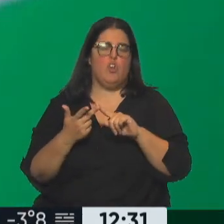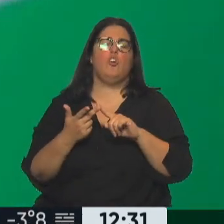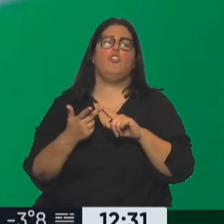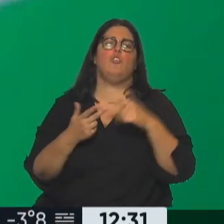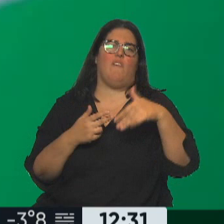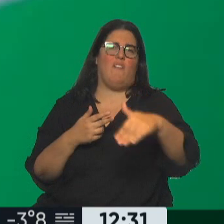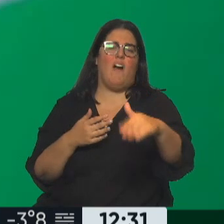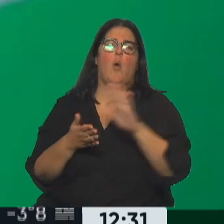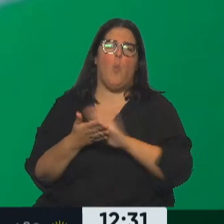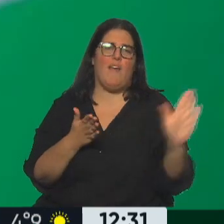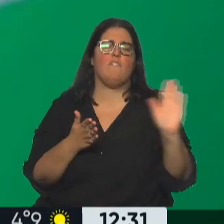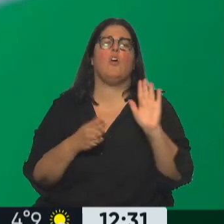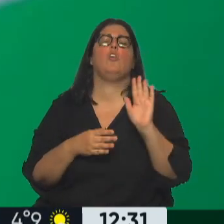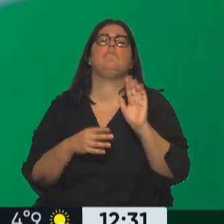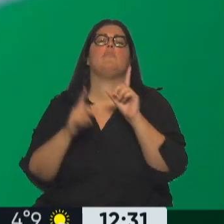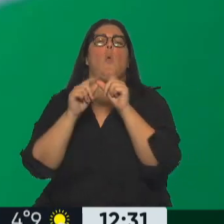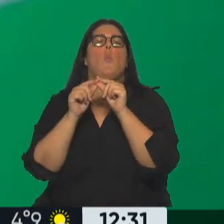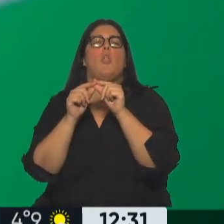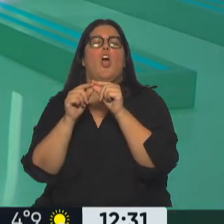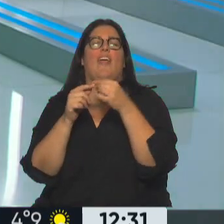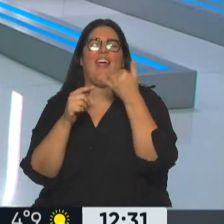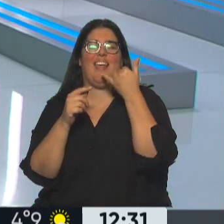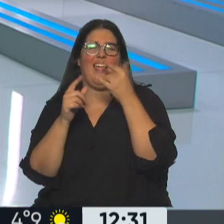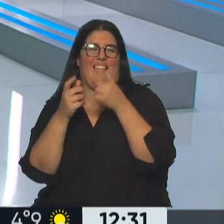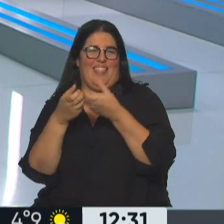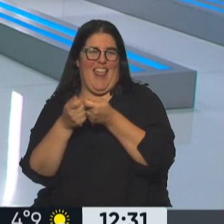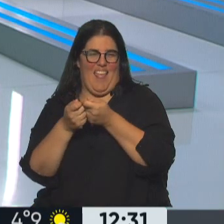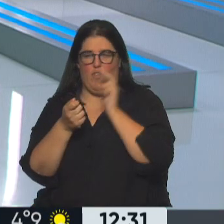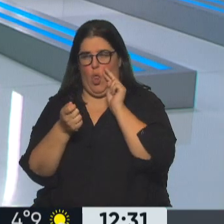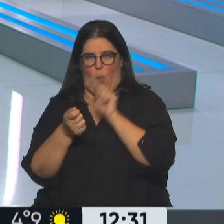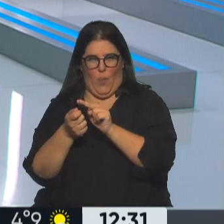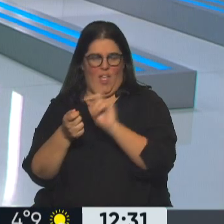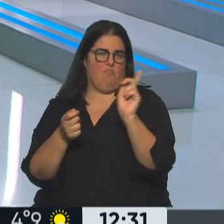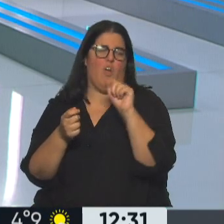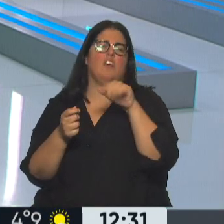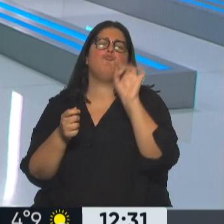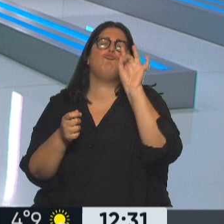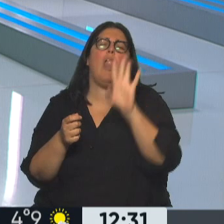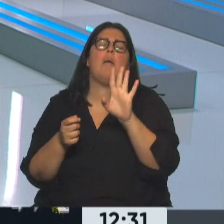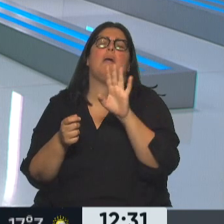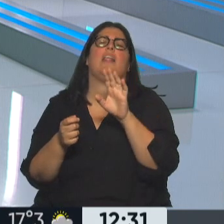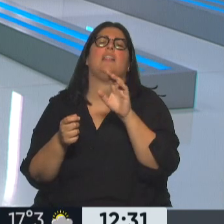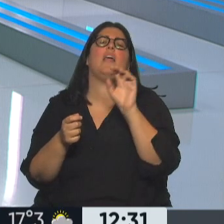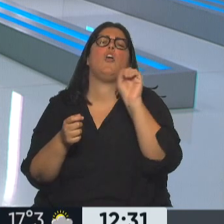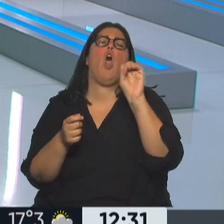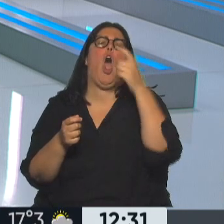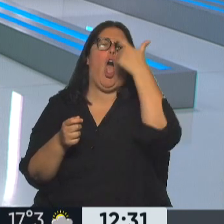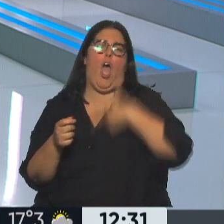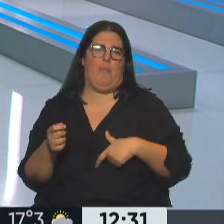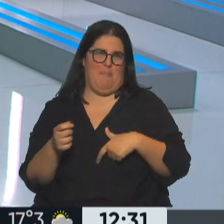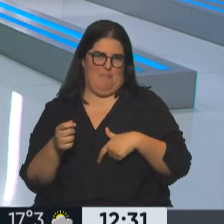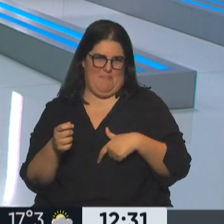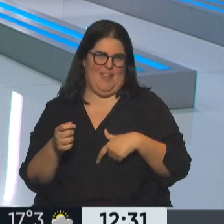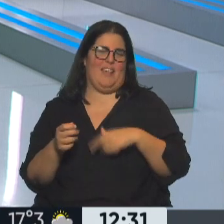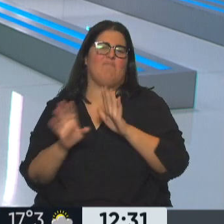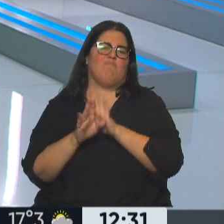sucesivo, es que en vez del número de teléfono que aparece para todos, podamos usar solamente un nombre de usuario. Todas